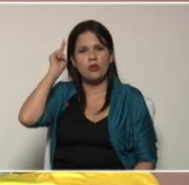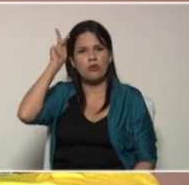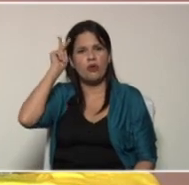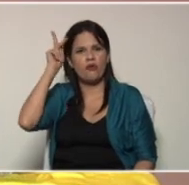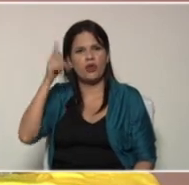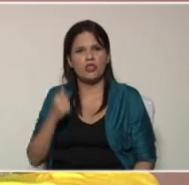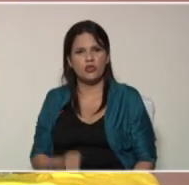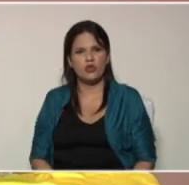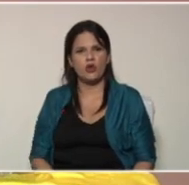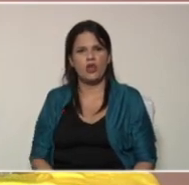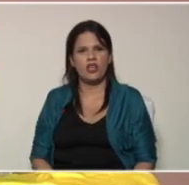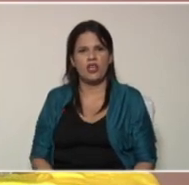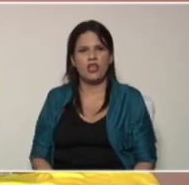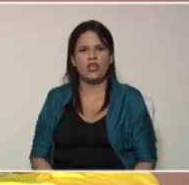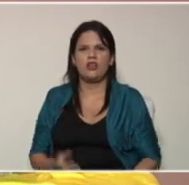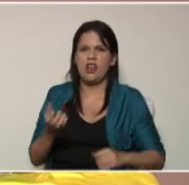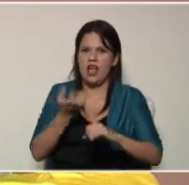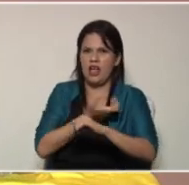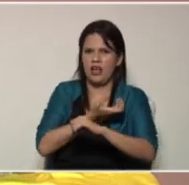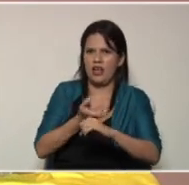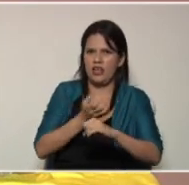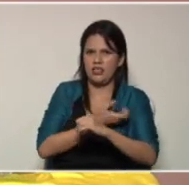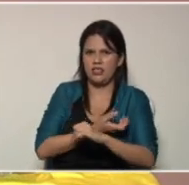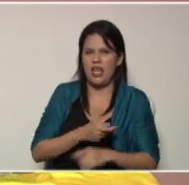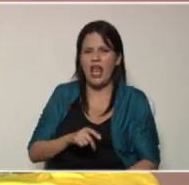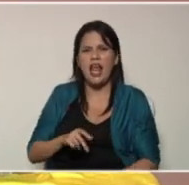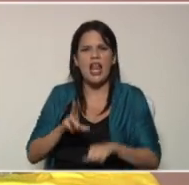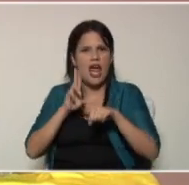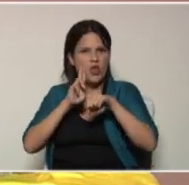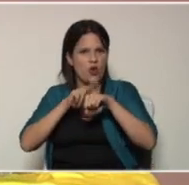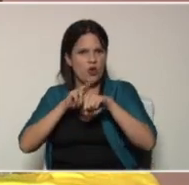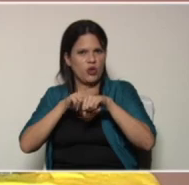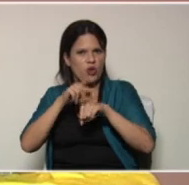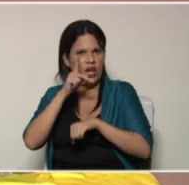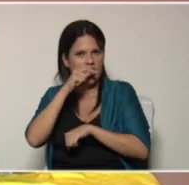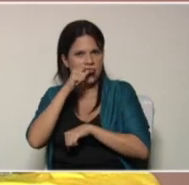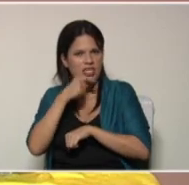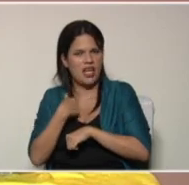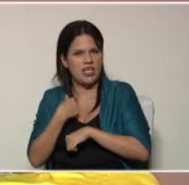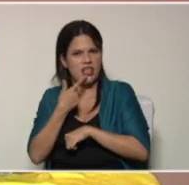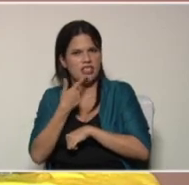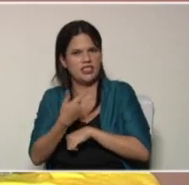le compuso la pieza la doctora gallina y dice así